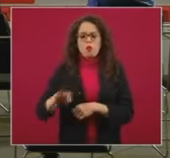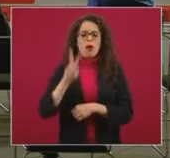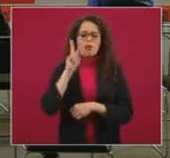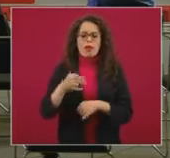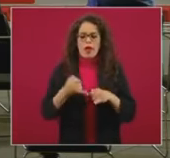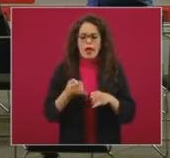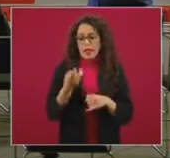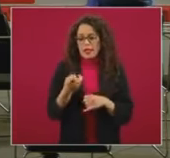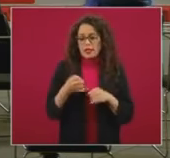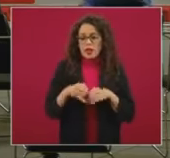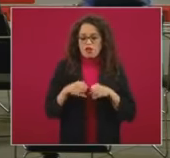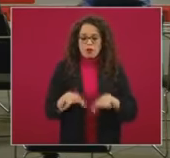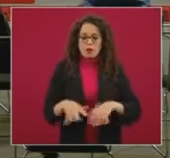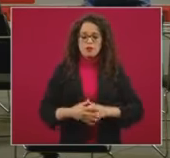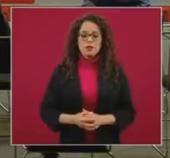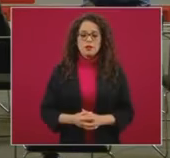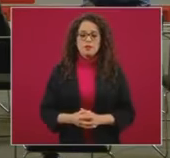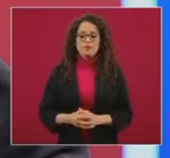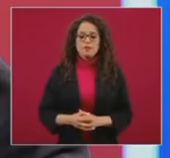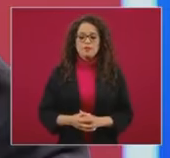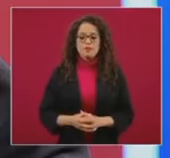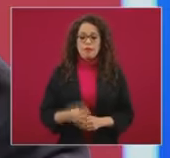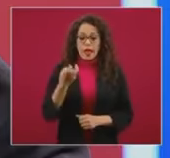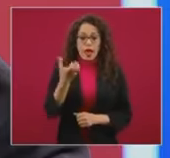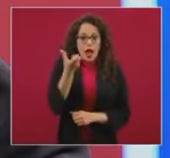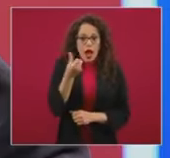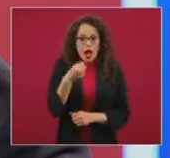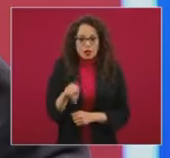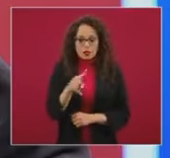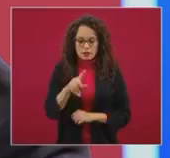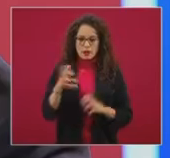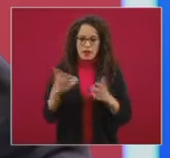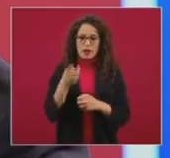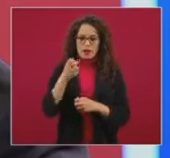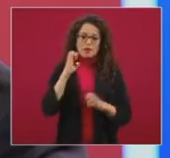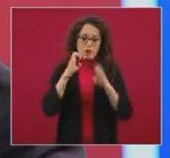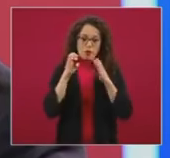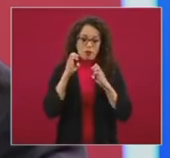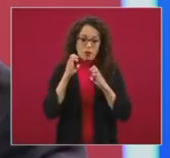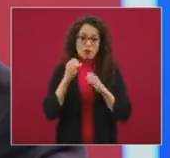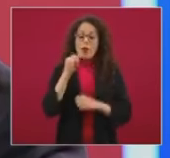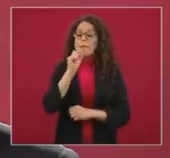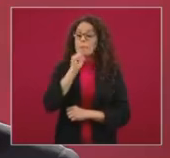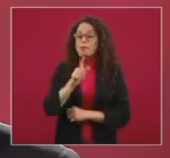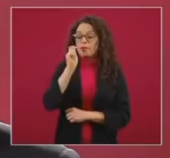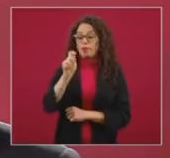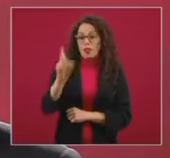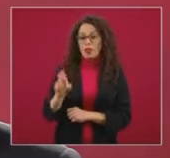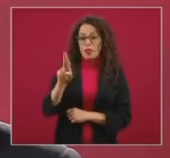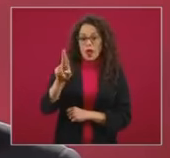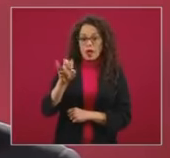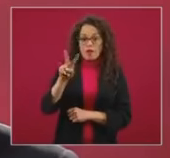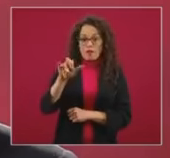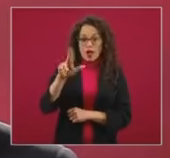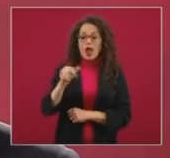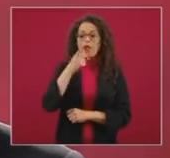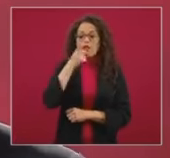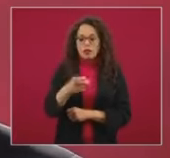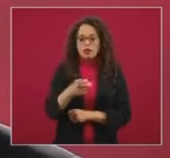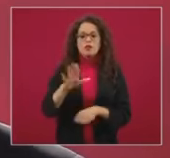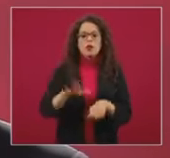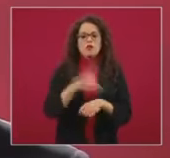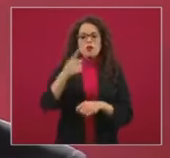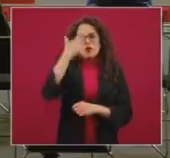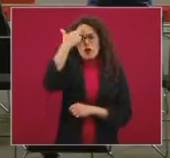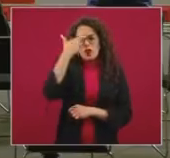y así es como opera esta encuesta. Por cierto, que también el doctor Rivera comentó sobre la razón por la que